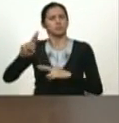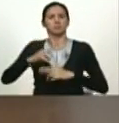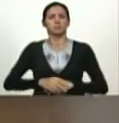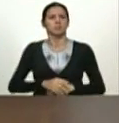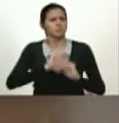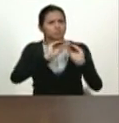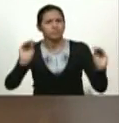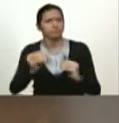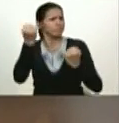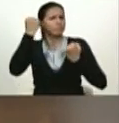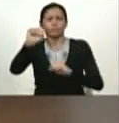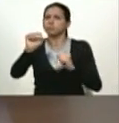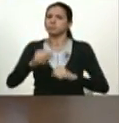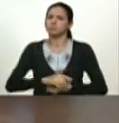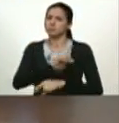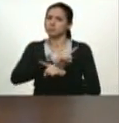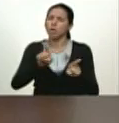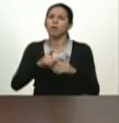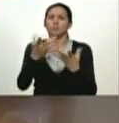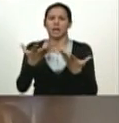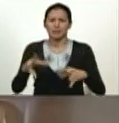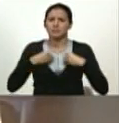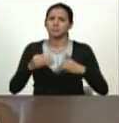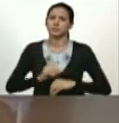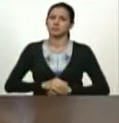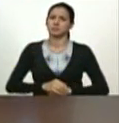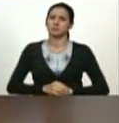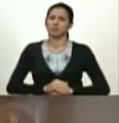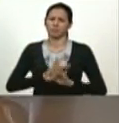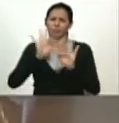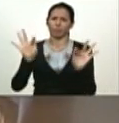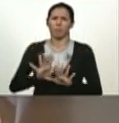al pueblo a rebelarse frente a estas manifestaciones neofascistas,